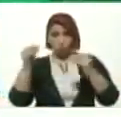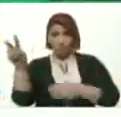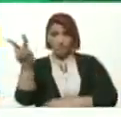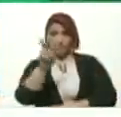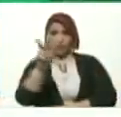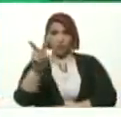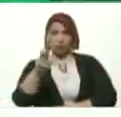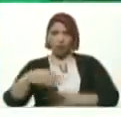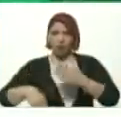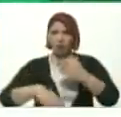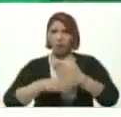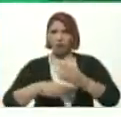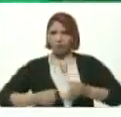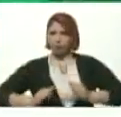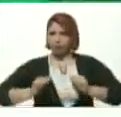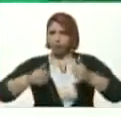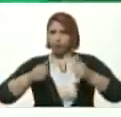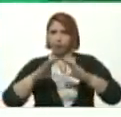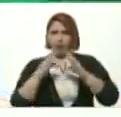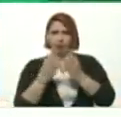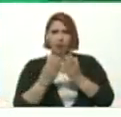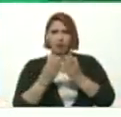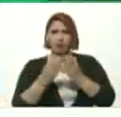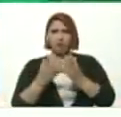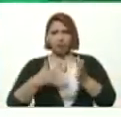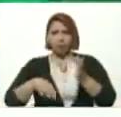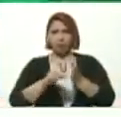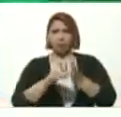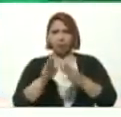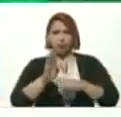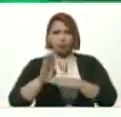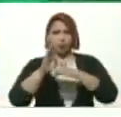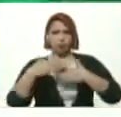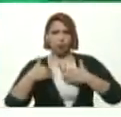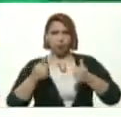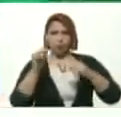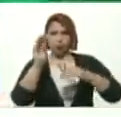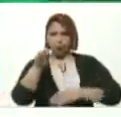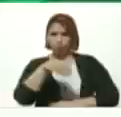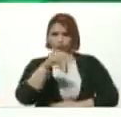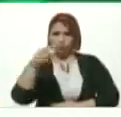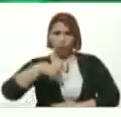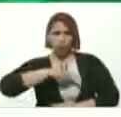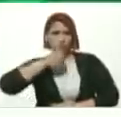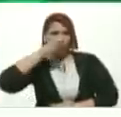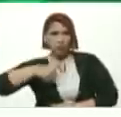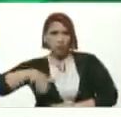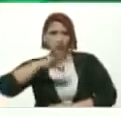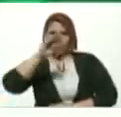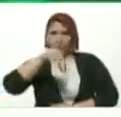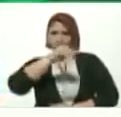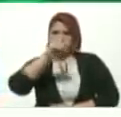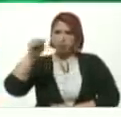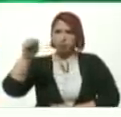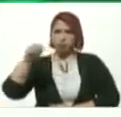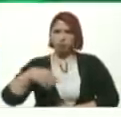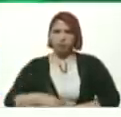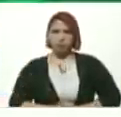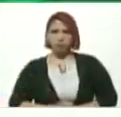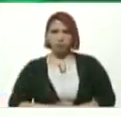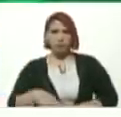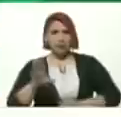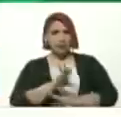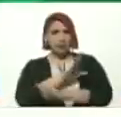Vamos a las clases Regreso Bioseguro Bendiciones Para nuestro Pueblo Bendiciones Y